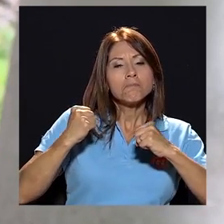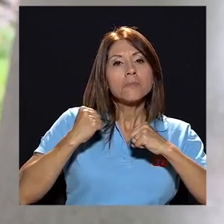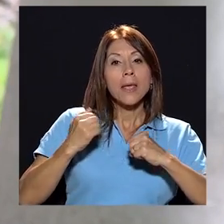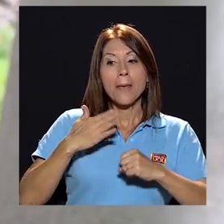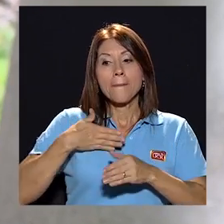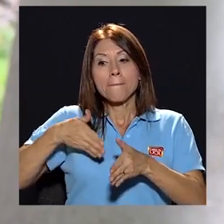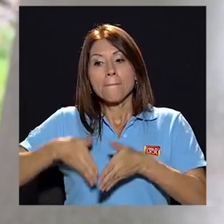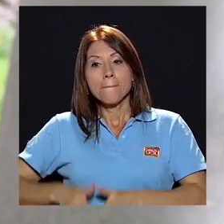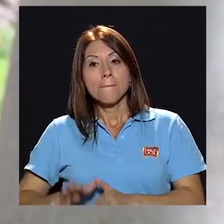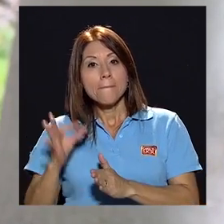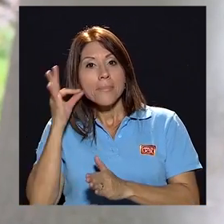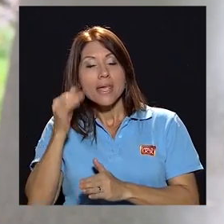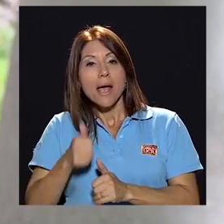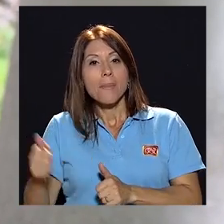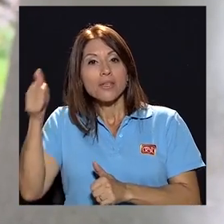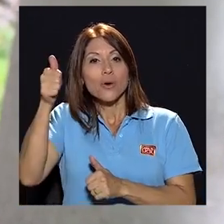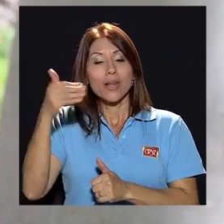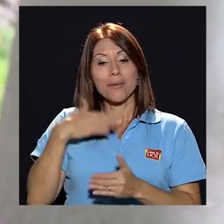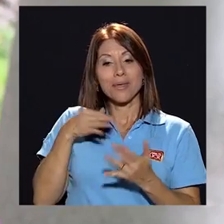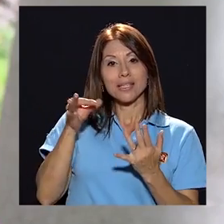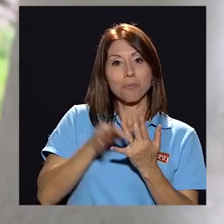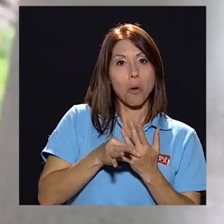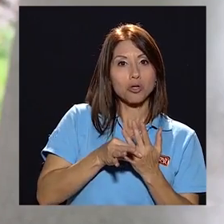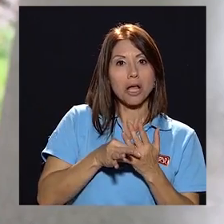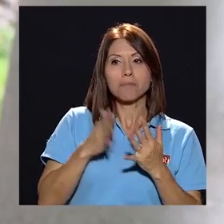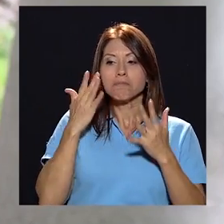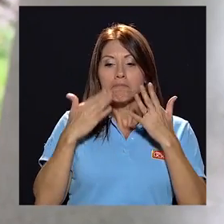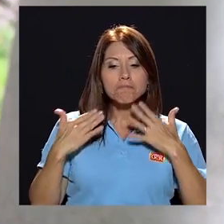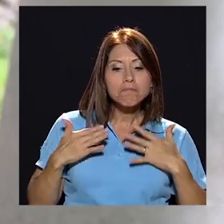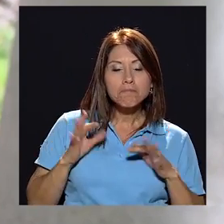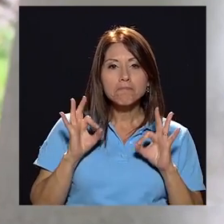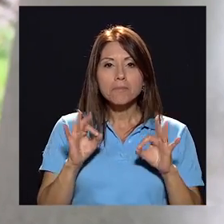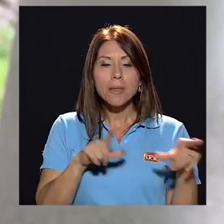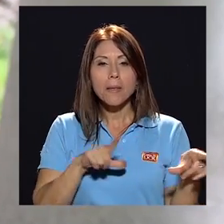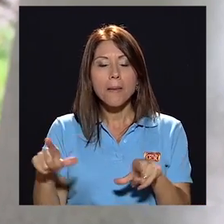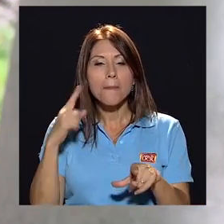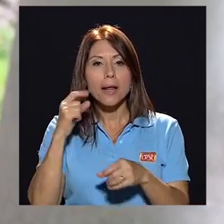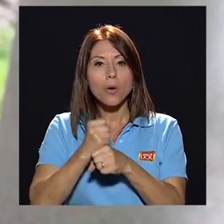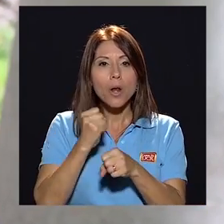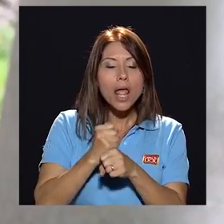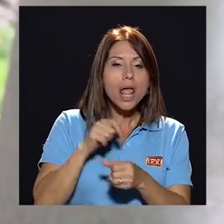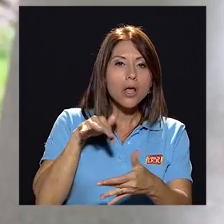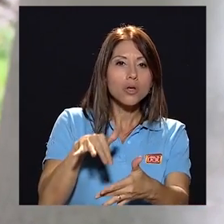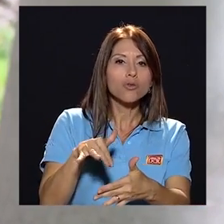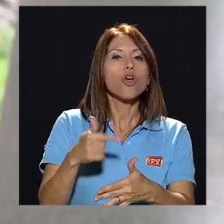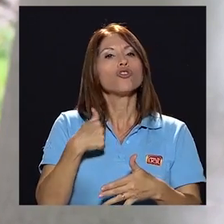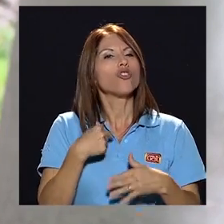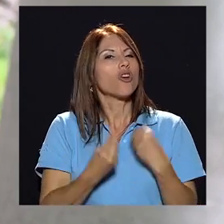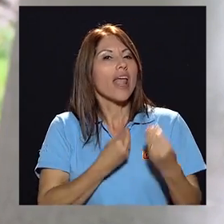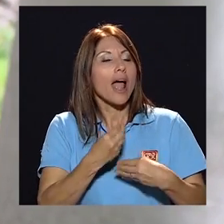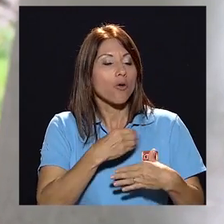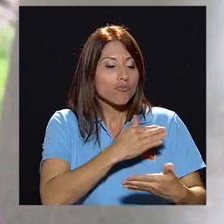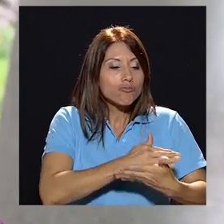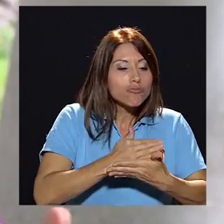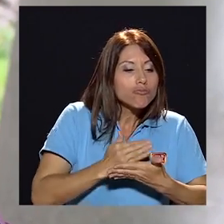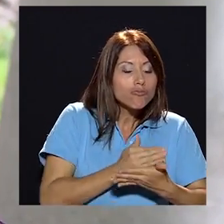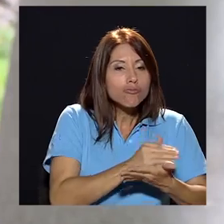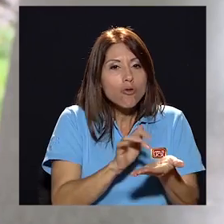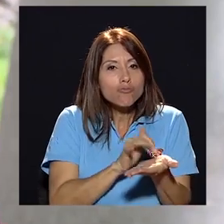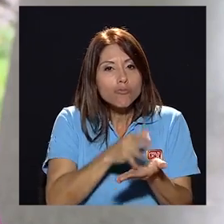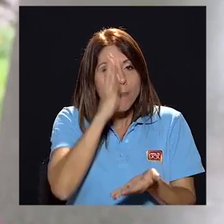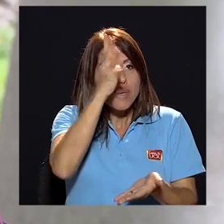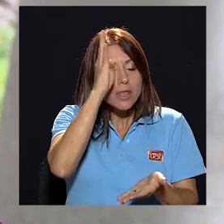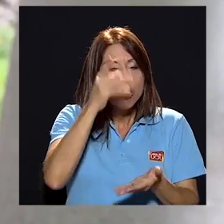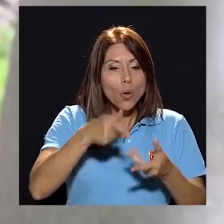mientras mi hija mayor y mi esposa se arreglan se alistan para su colegio y su trabajo yo alisto el desayuno alisto el café hago el